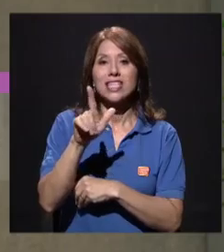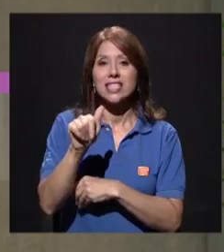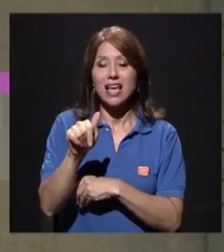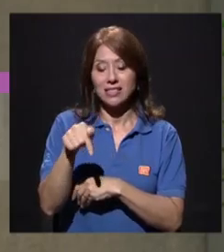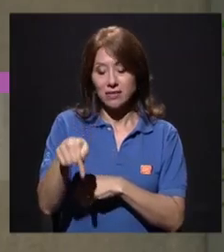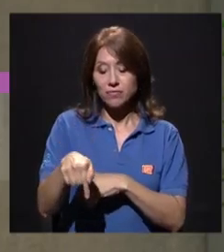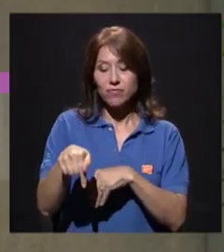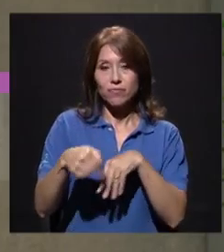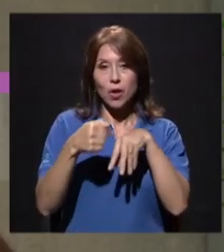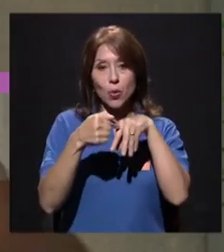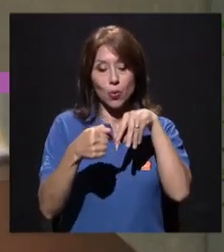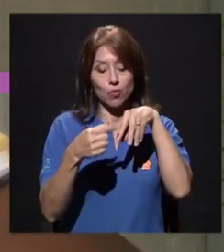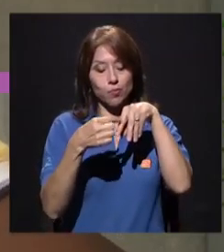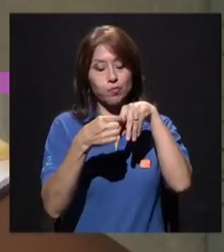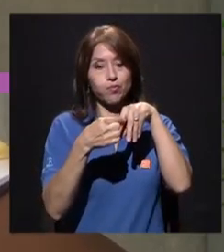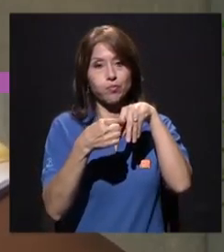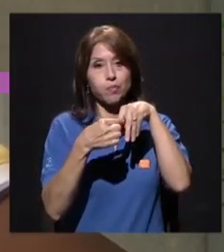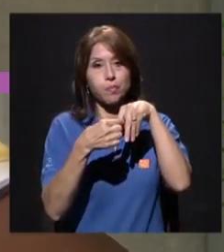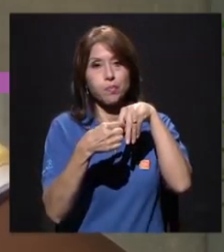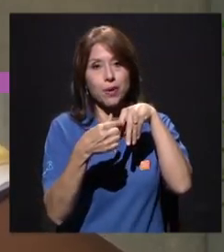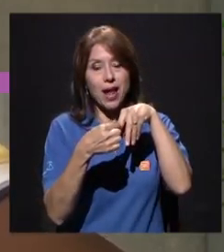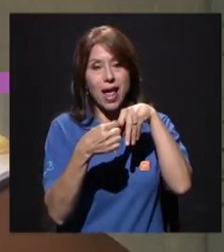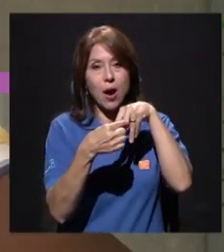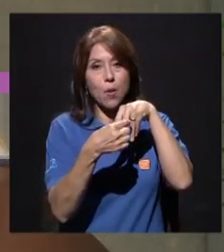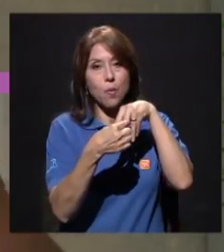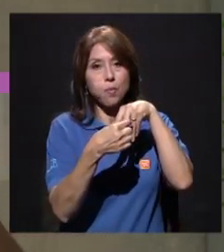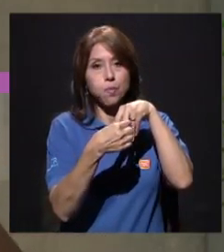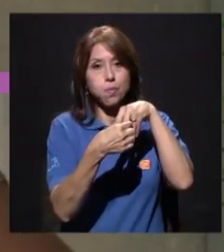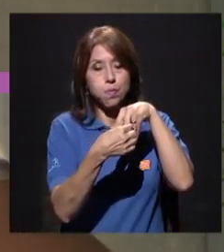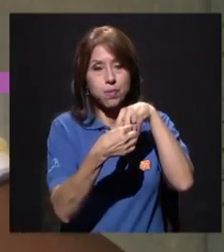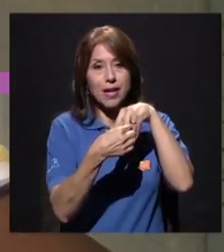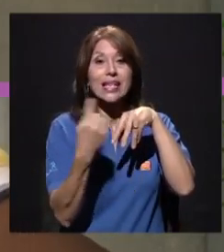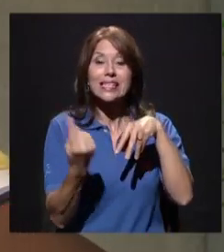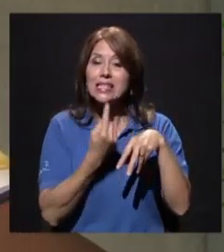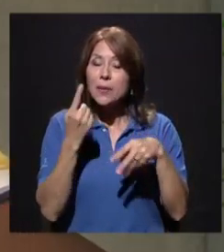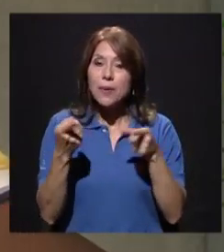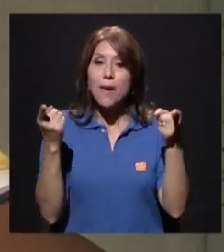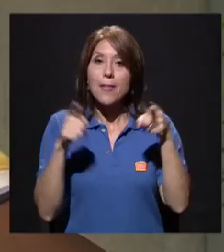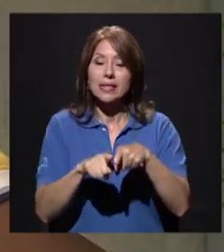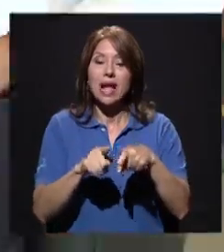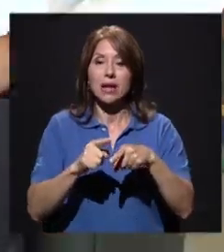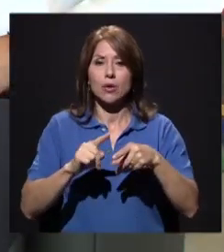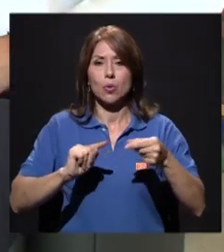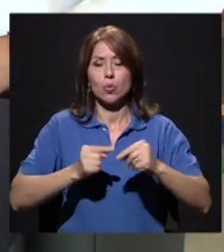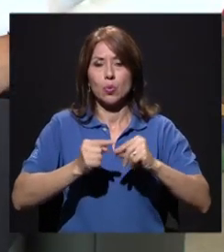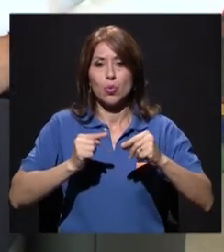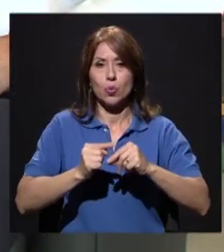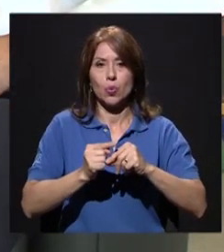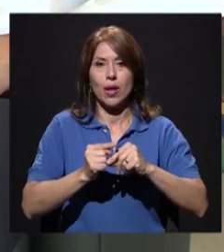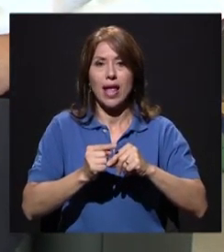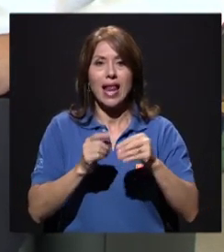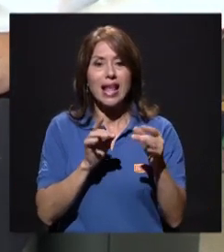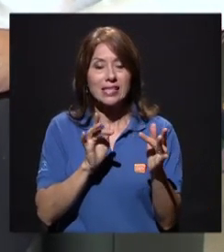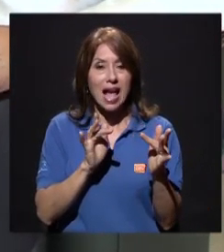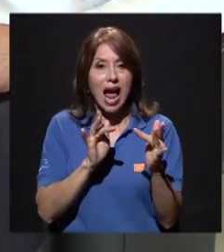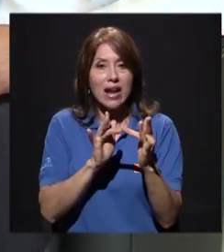piso donde estemos. Entonces, las lesiones se van a dar mucho a nivel de articulaciones también. Y muscular, si yo no me cuido.